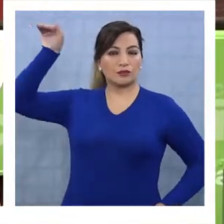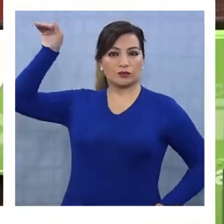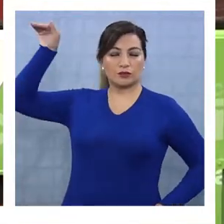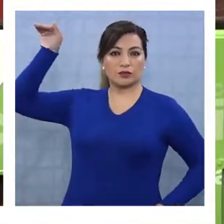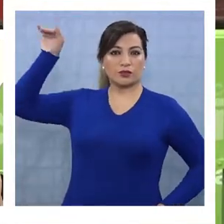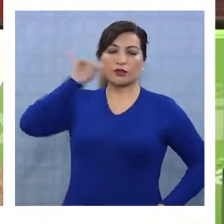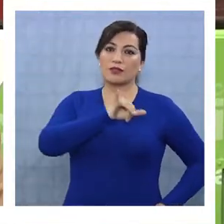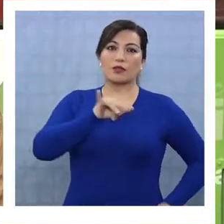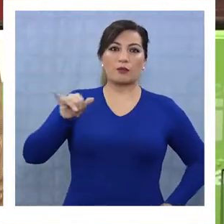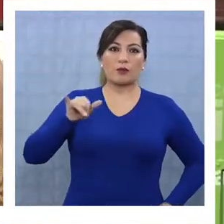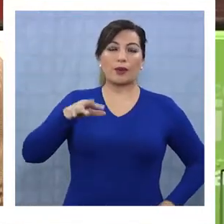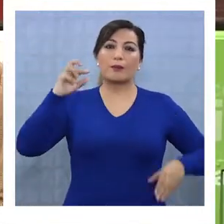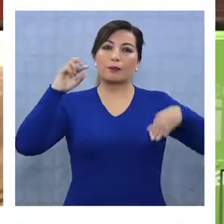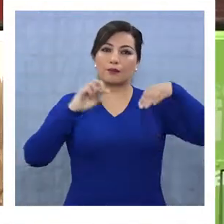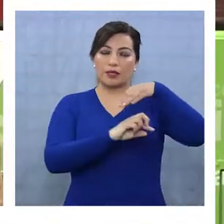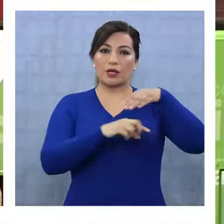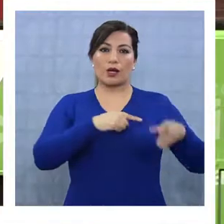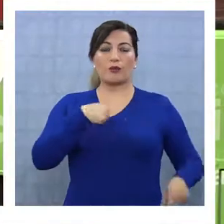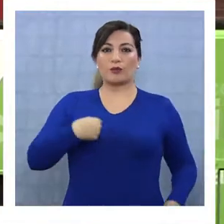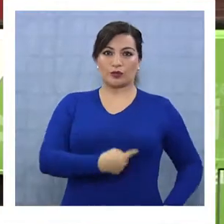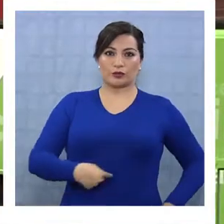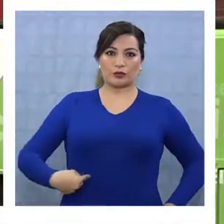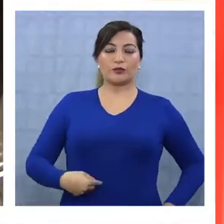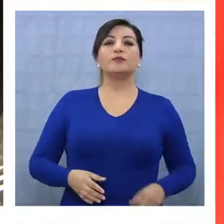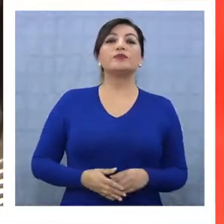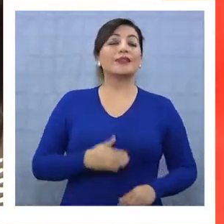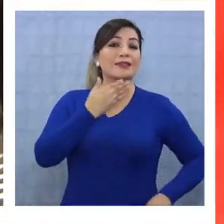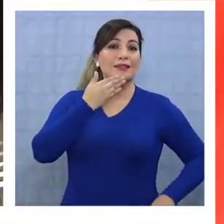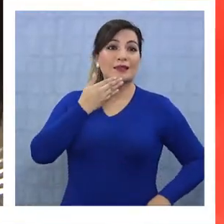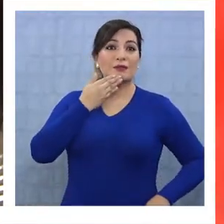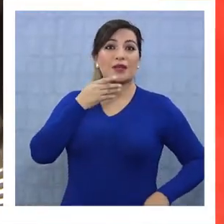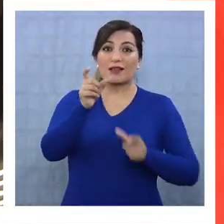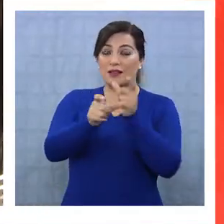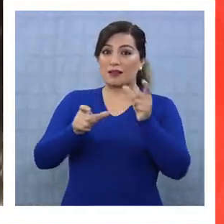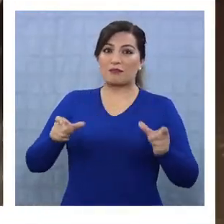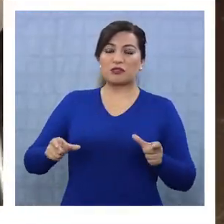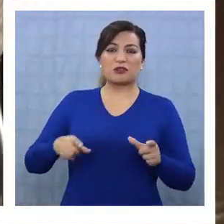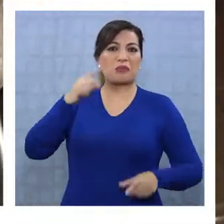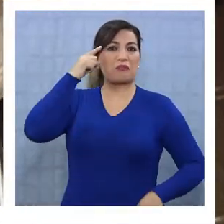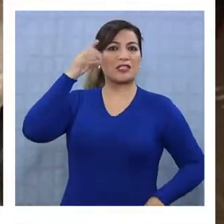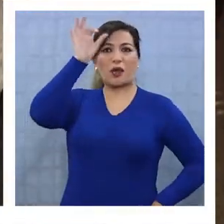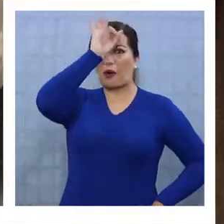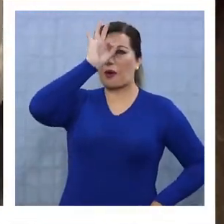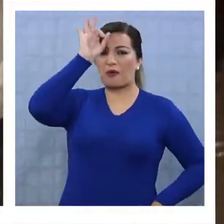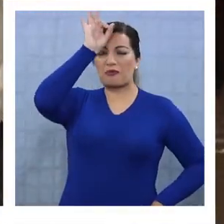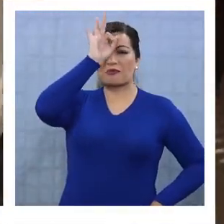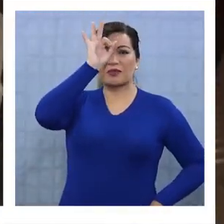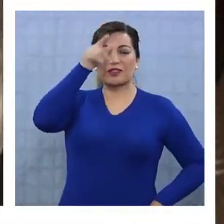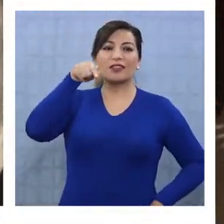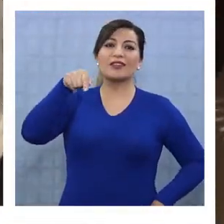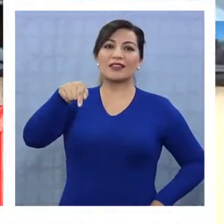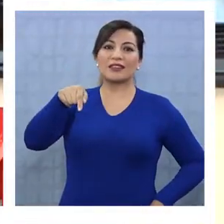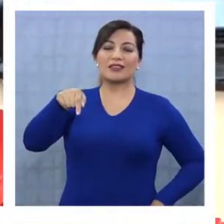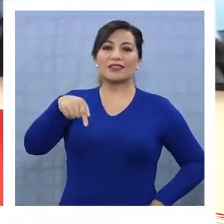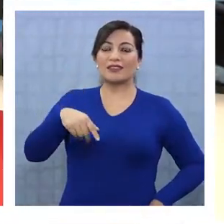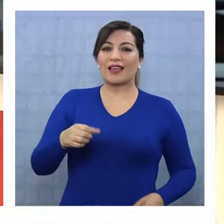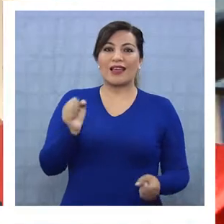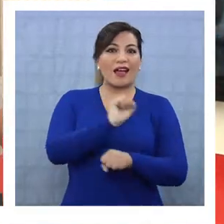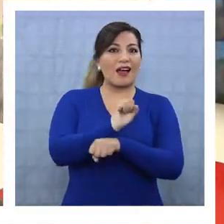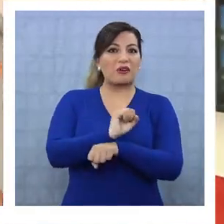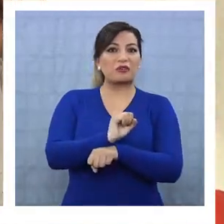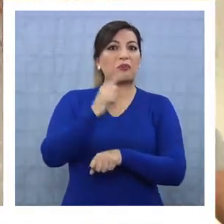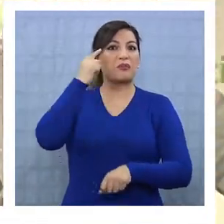Altospicio. Vamos a estar en Pica, en Pozo al Monte. Por su parte, los usuarios calificaron la instalación de esos